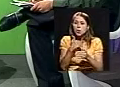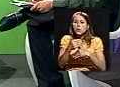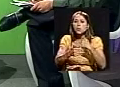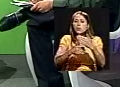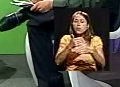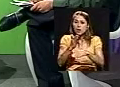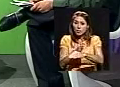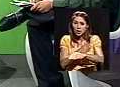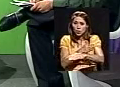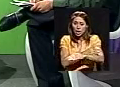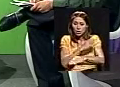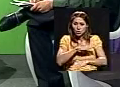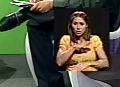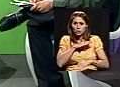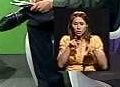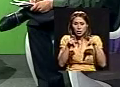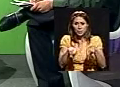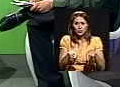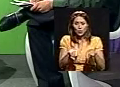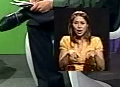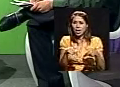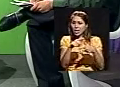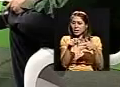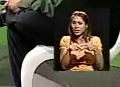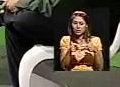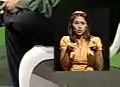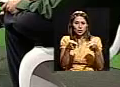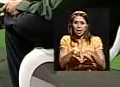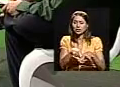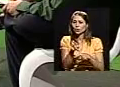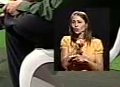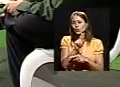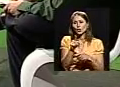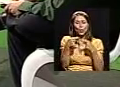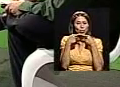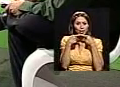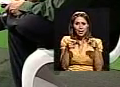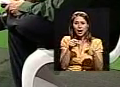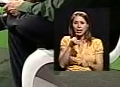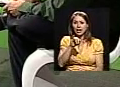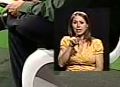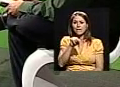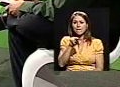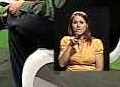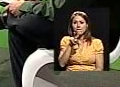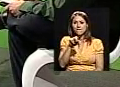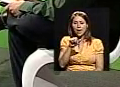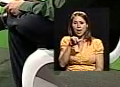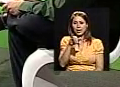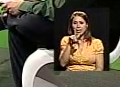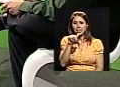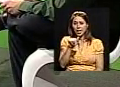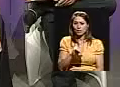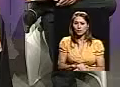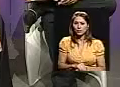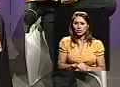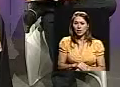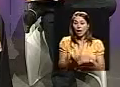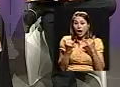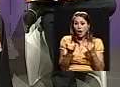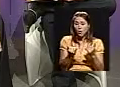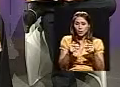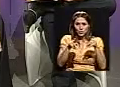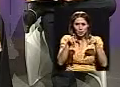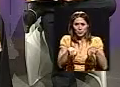condición de la persona, pues en esos casos no es declarada inválida la persona. Ahora, Adolfo, si una persona cuenta con el